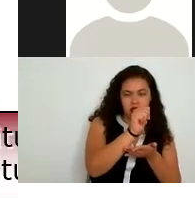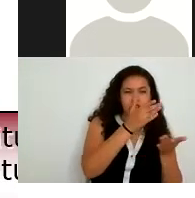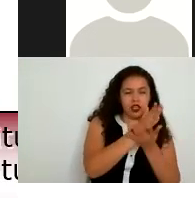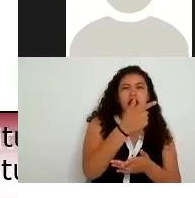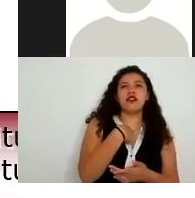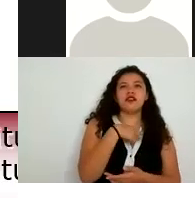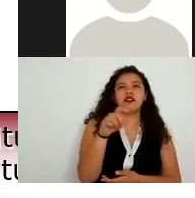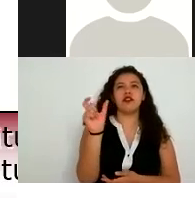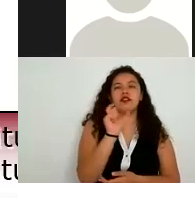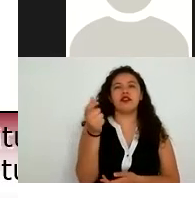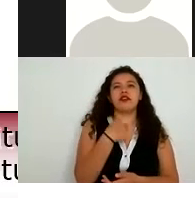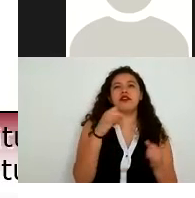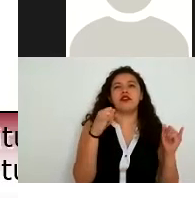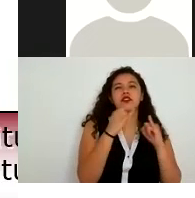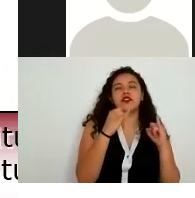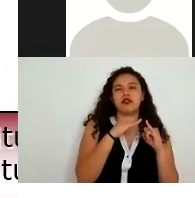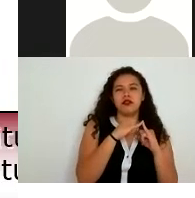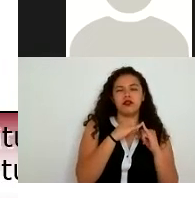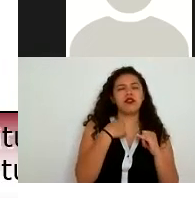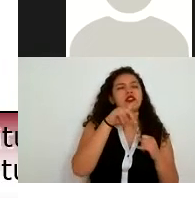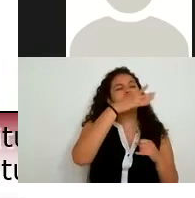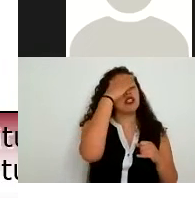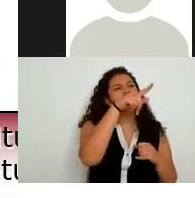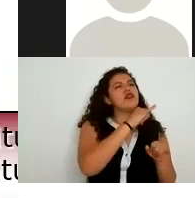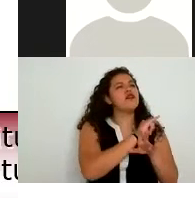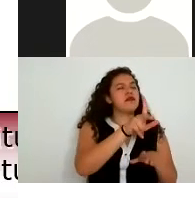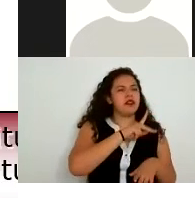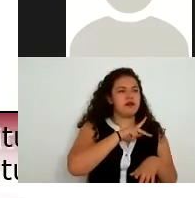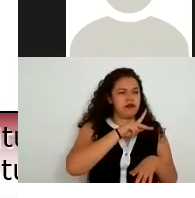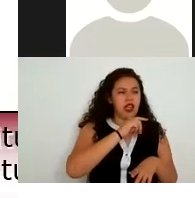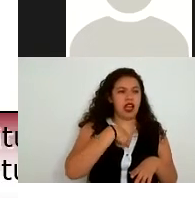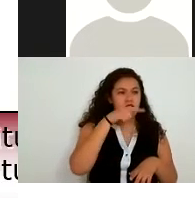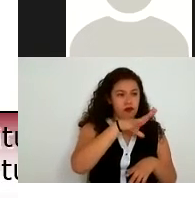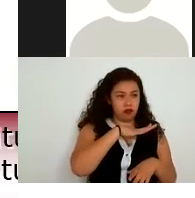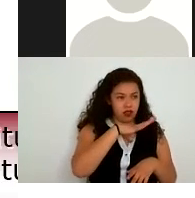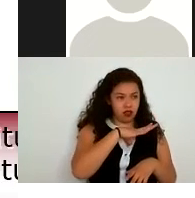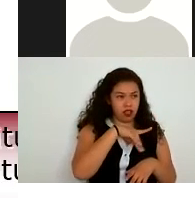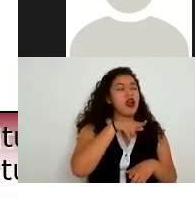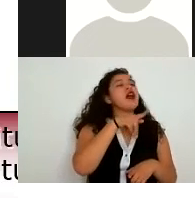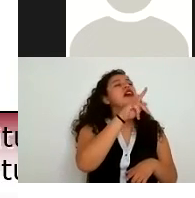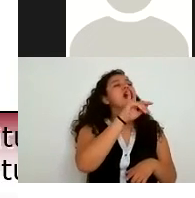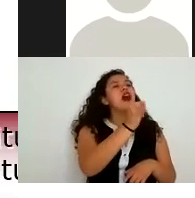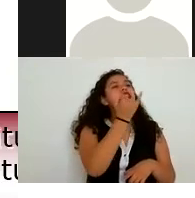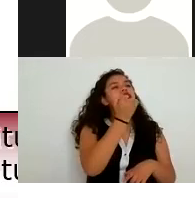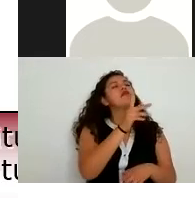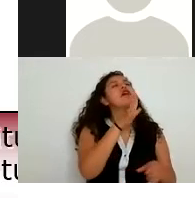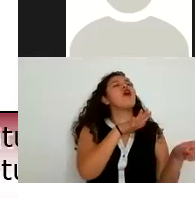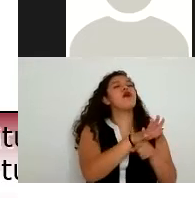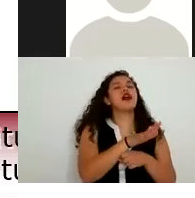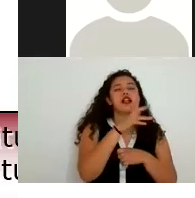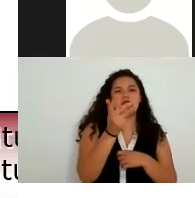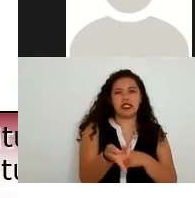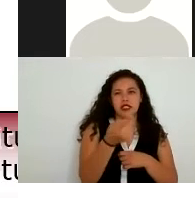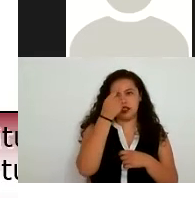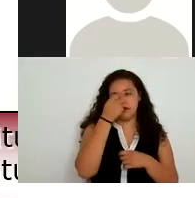alguna institución saber si tiene mis datos personales o cuáles tiene rectificación como lo que decíamos hace un